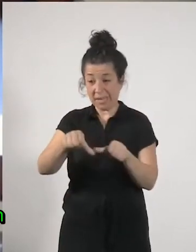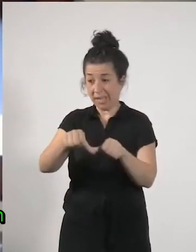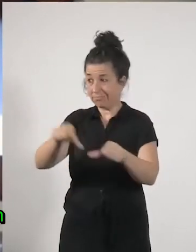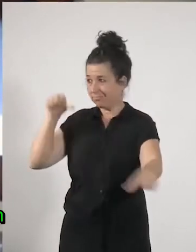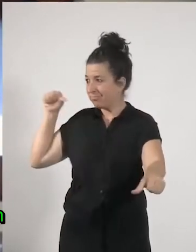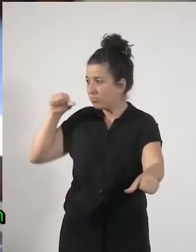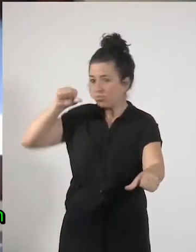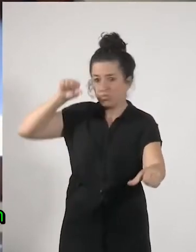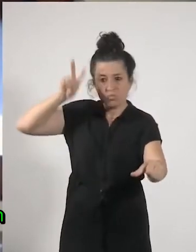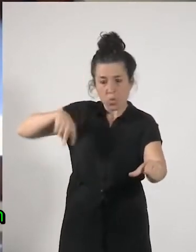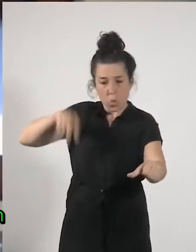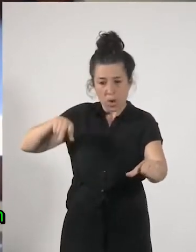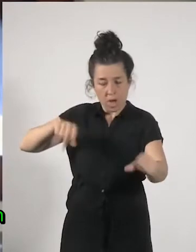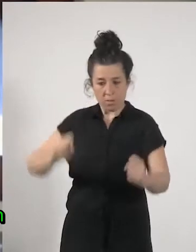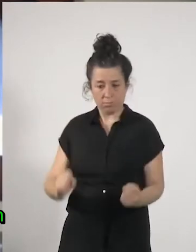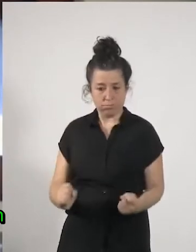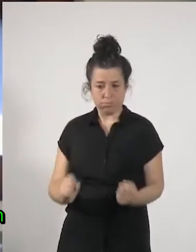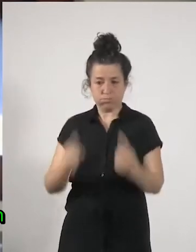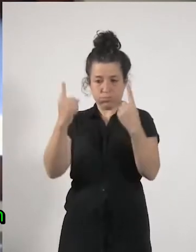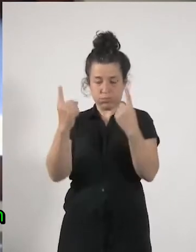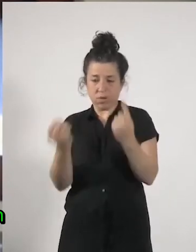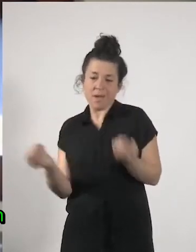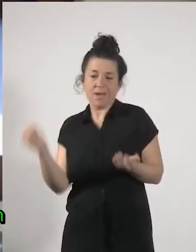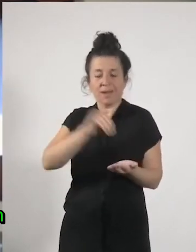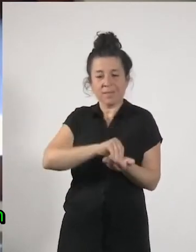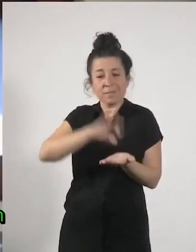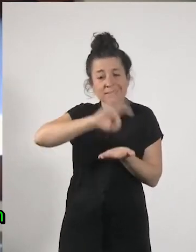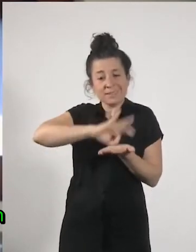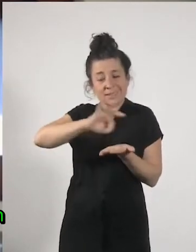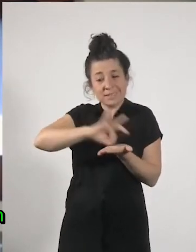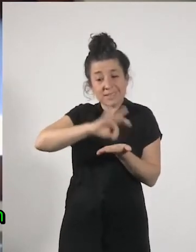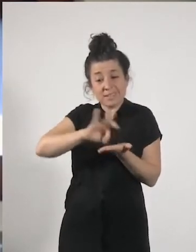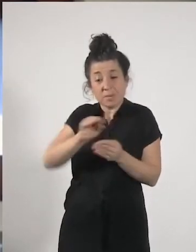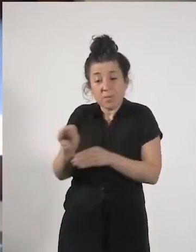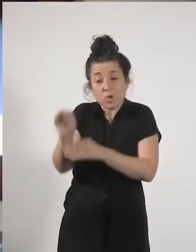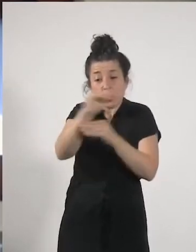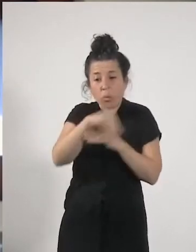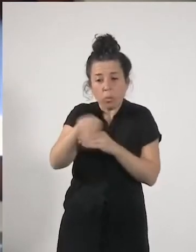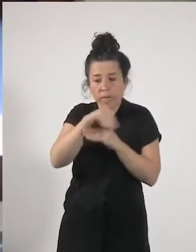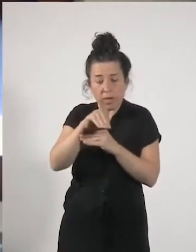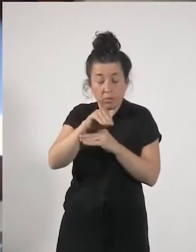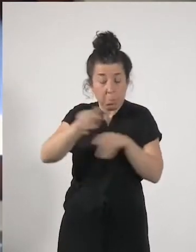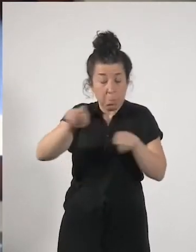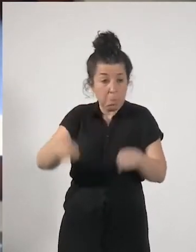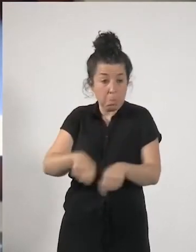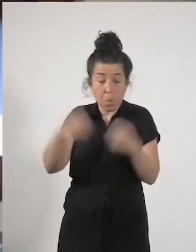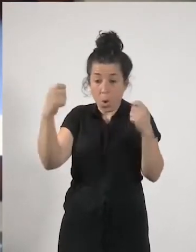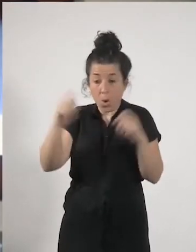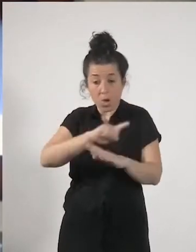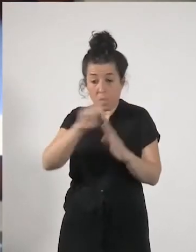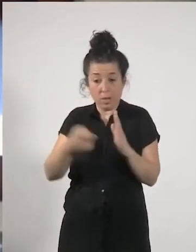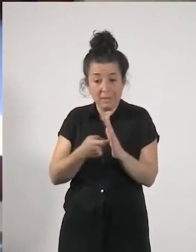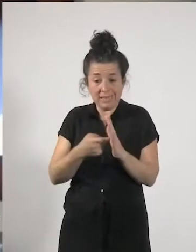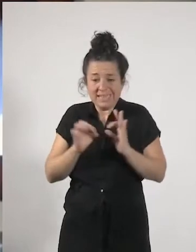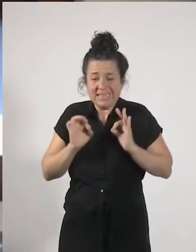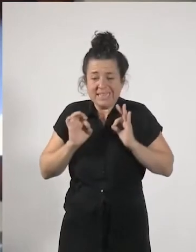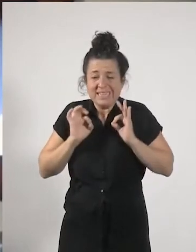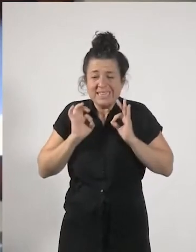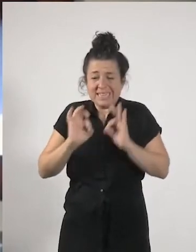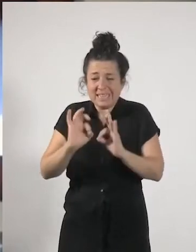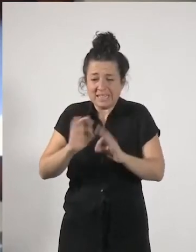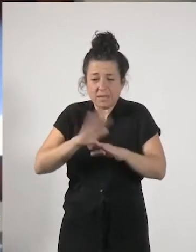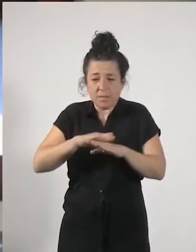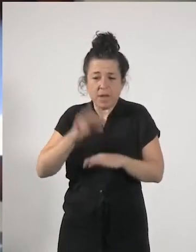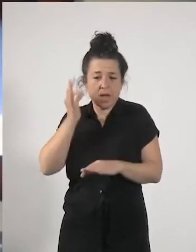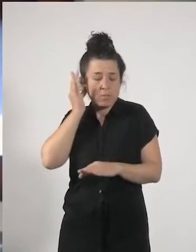además se descalabraron los servicios de cuidado especialmente para las mujeres esto ha sido ha sido